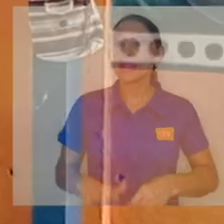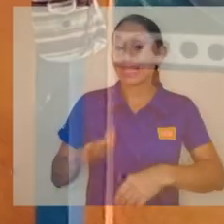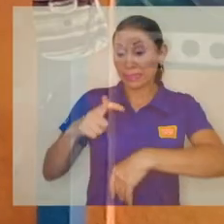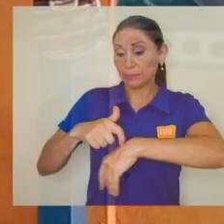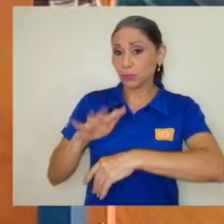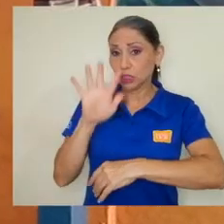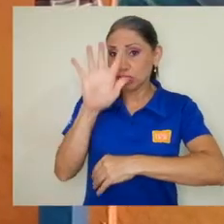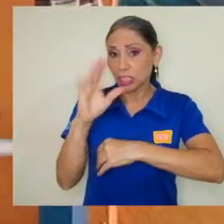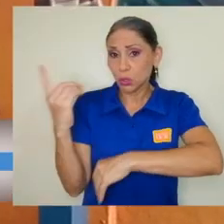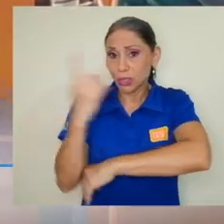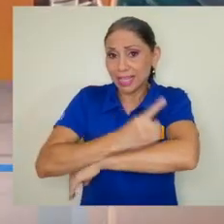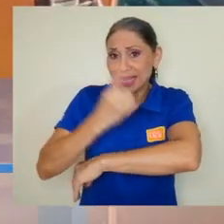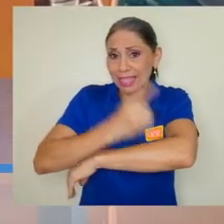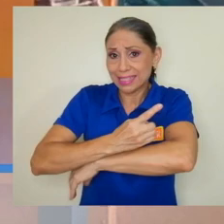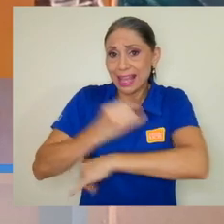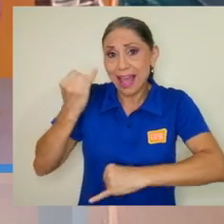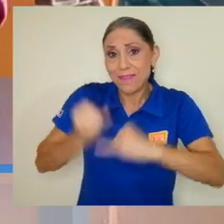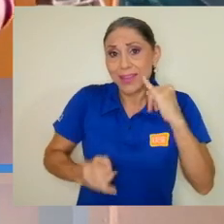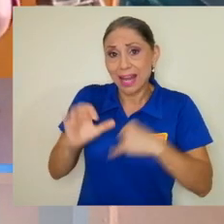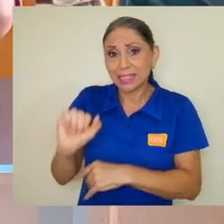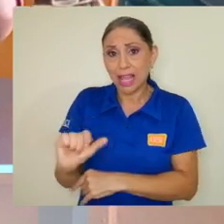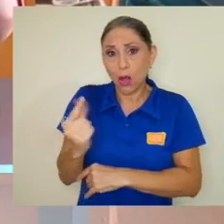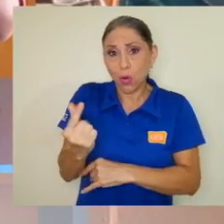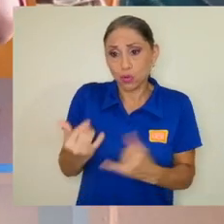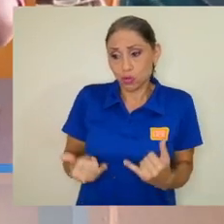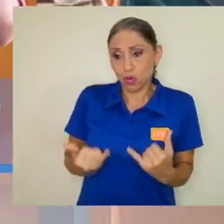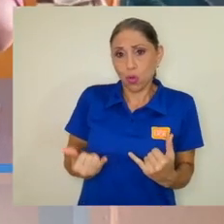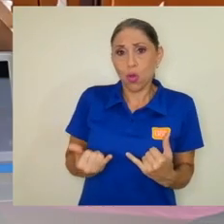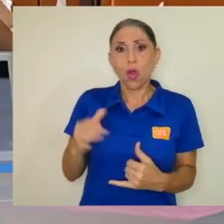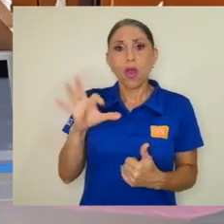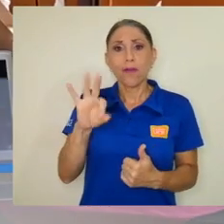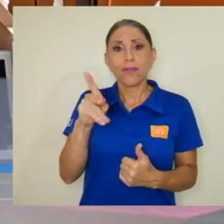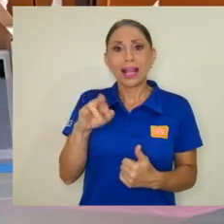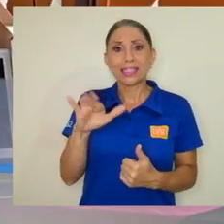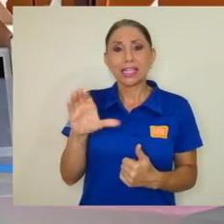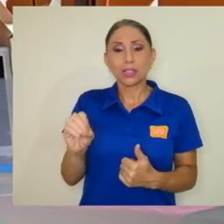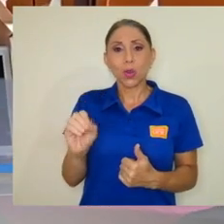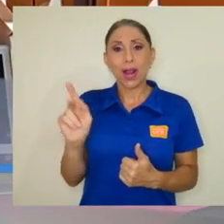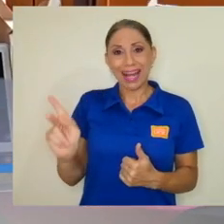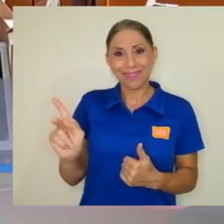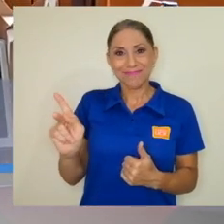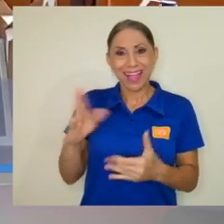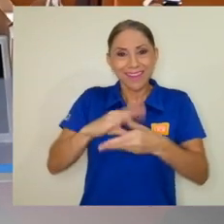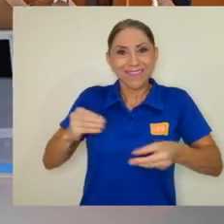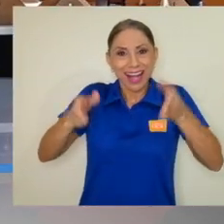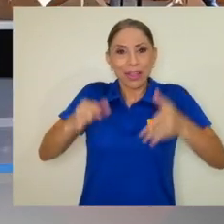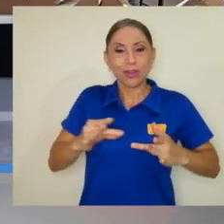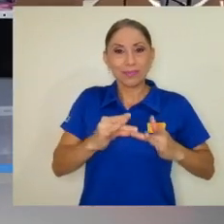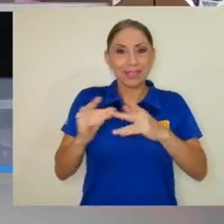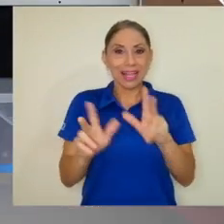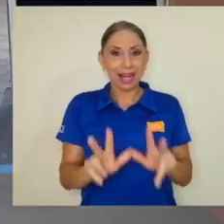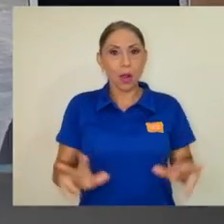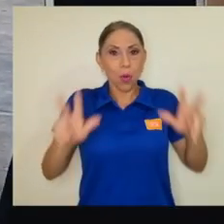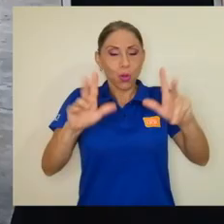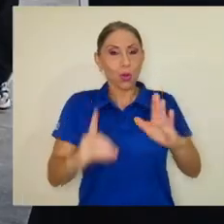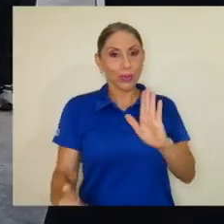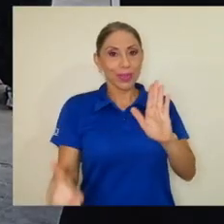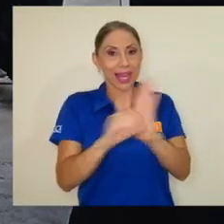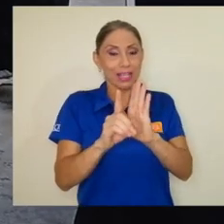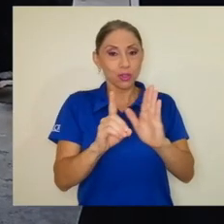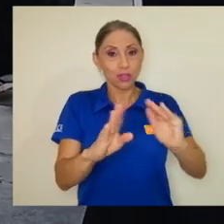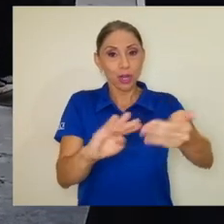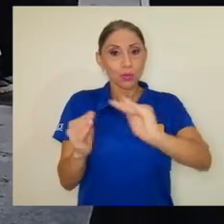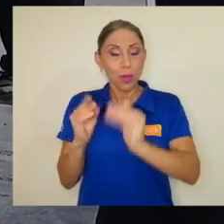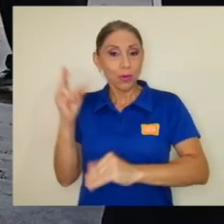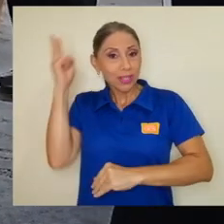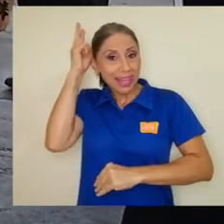Durante cinco días, a finales del mes de agosto del presente año, Francisco Calí, relator especial de la ONU sobre los derechos de los pueblos